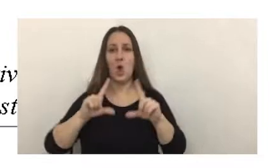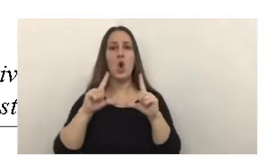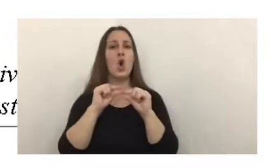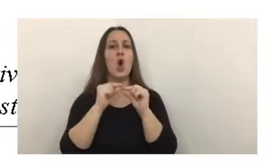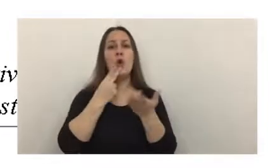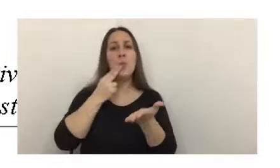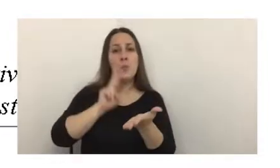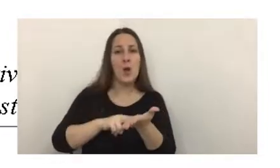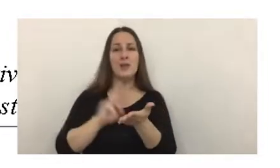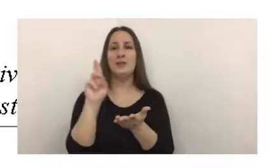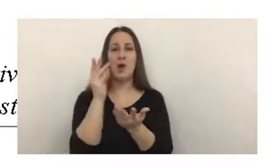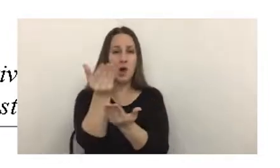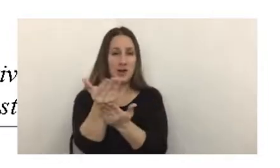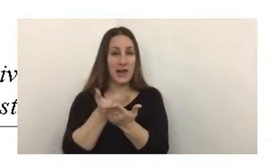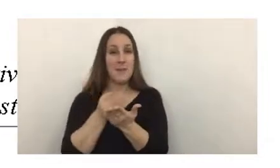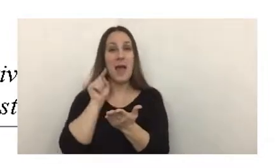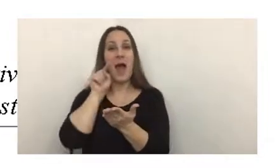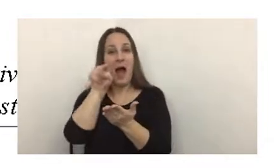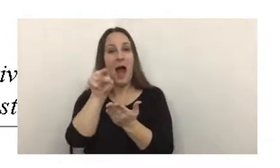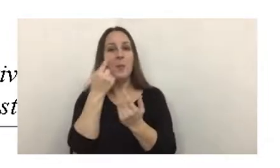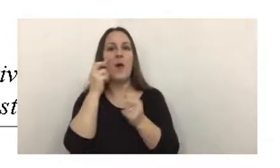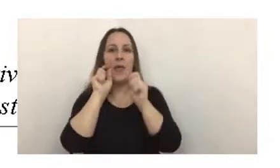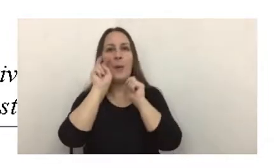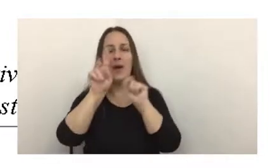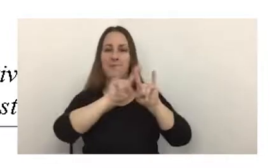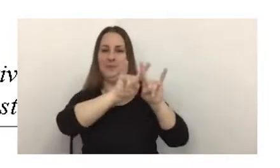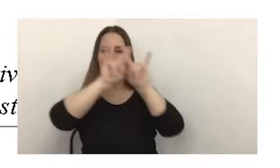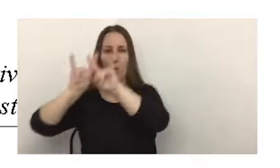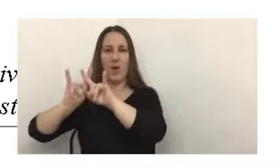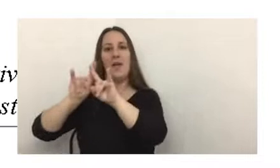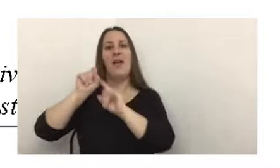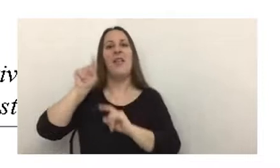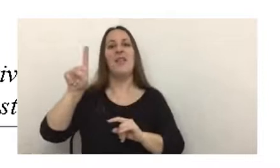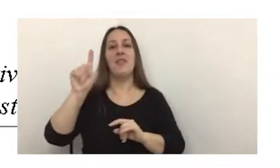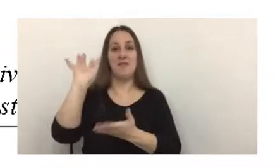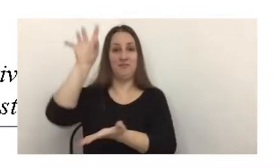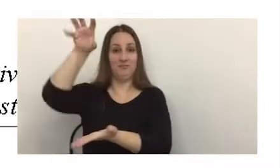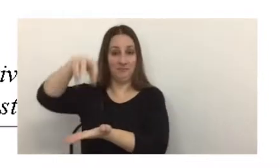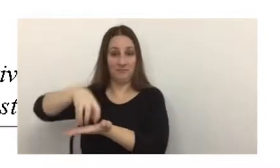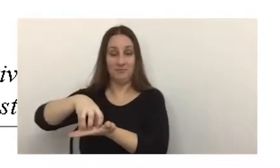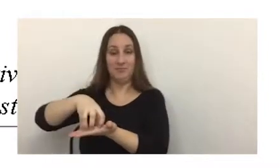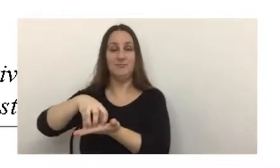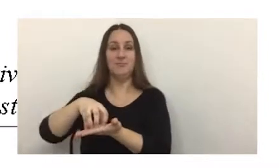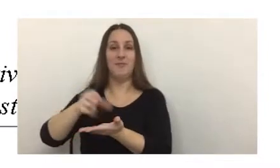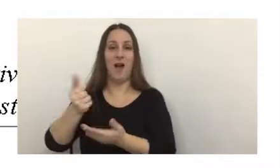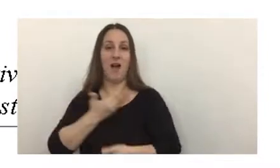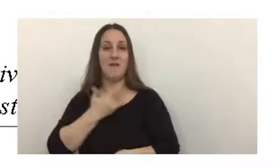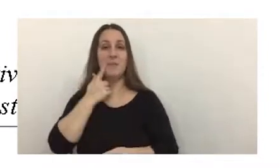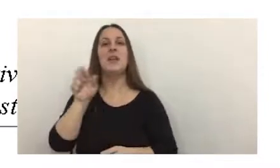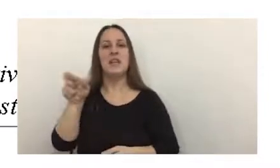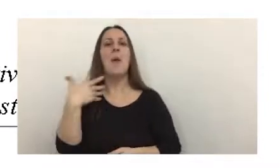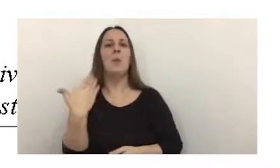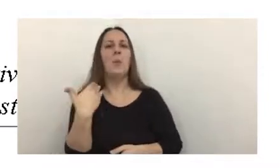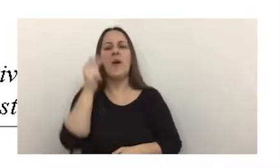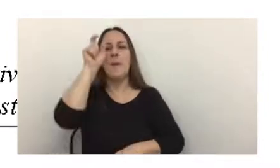de impuestos y régimen que están disponibles en la página web del organismo, y siendo de aplicación